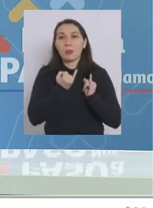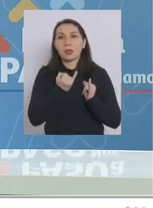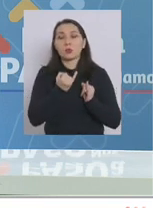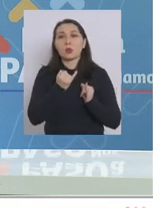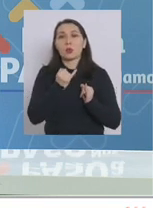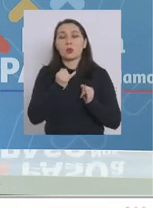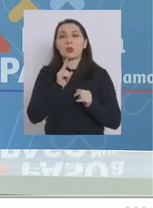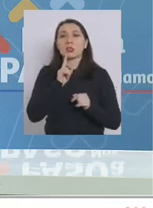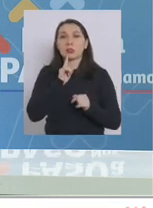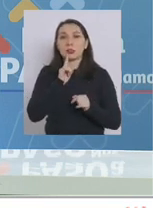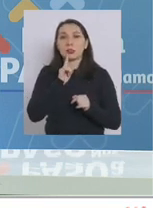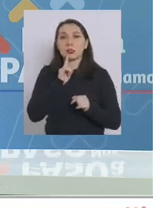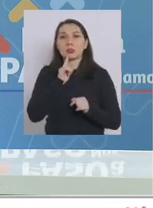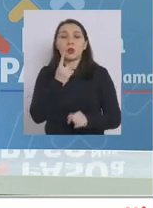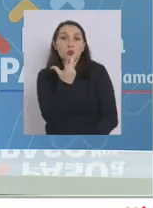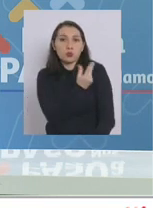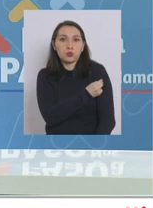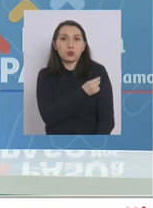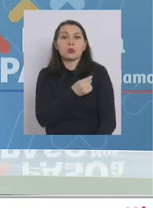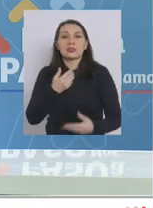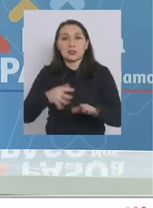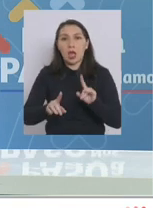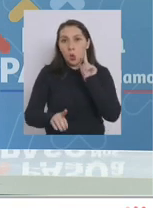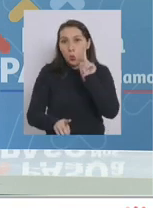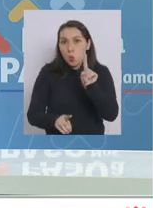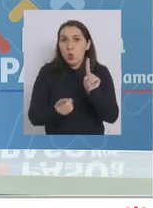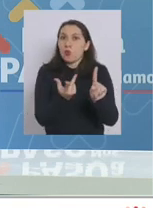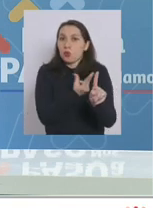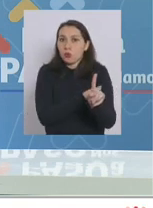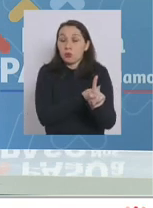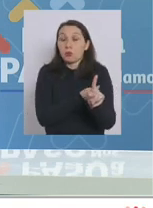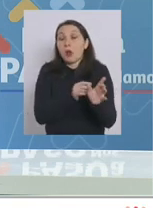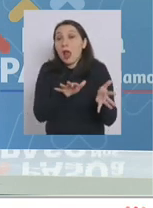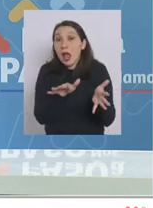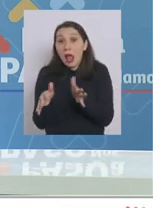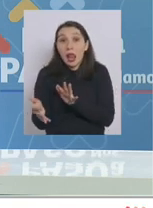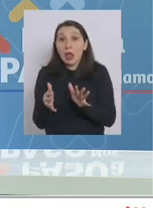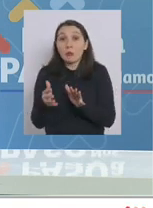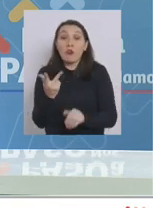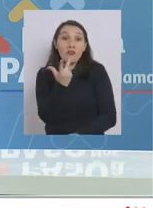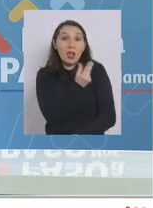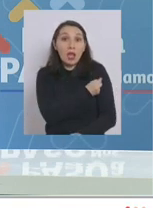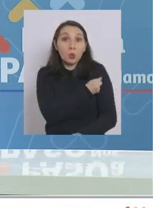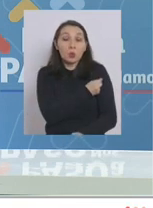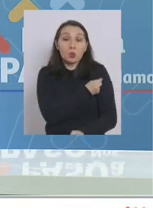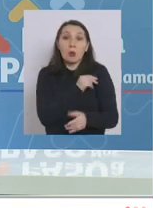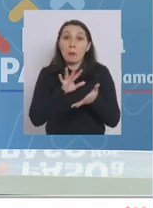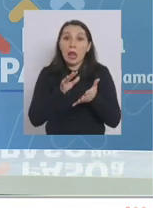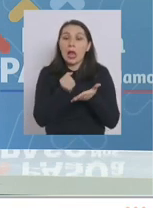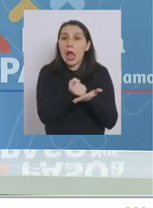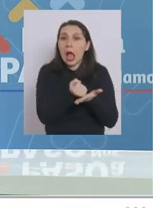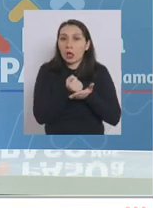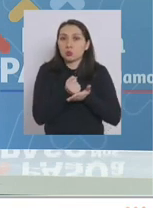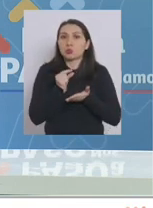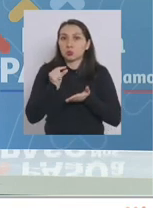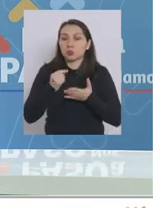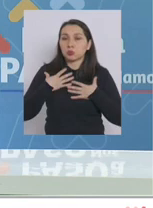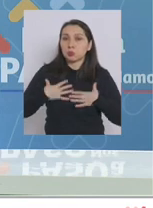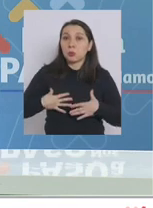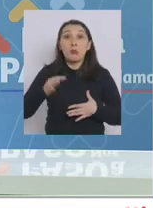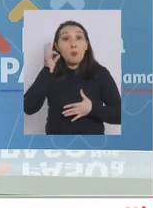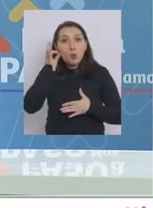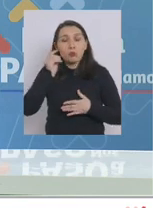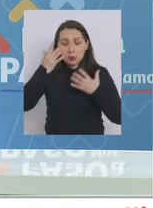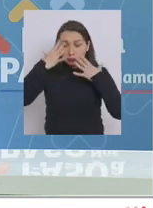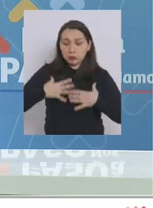una dosis de vacuna, por lo tanto, probablemente la vacunación está surgiendo un efecto en ella, pero ella se